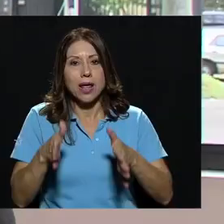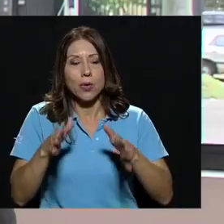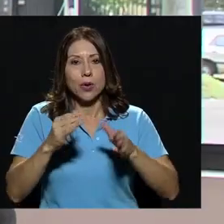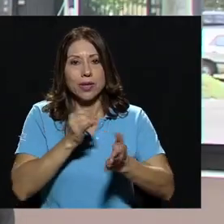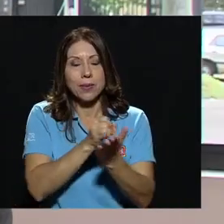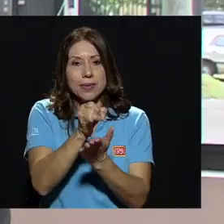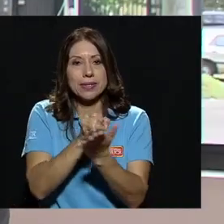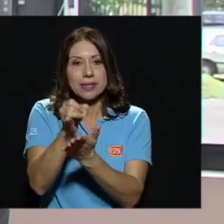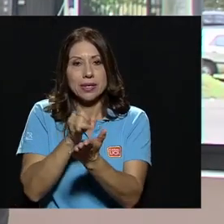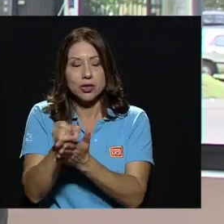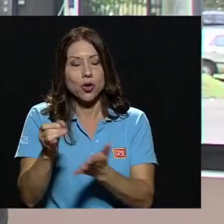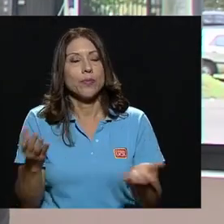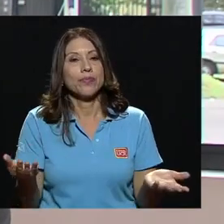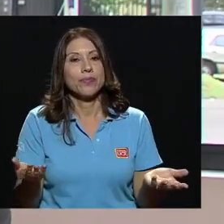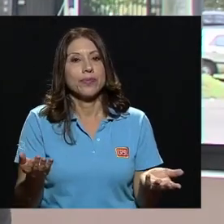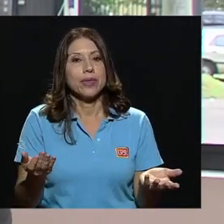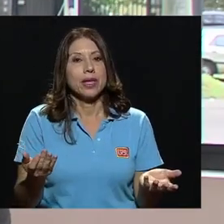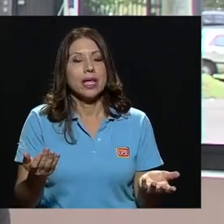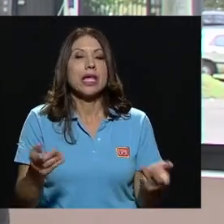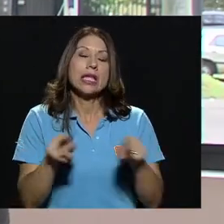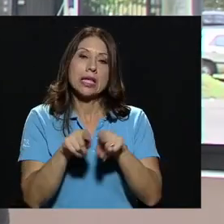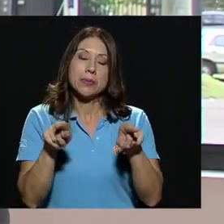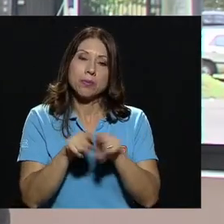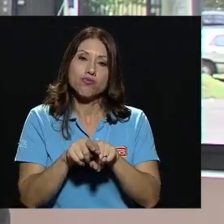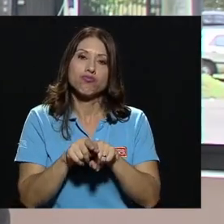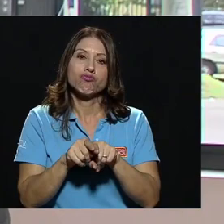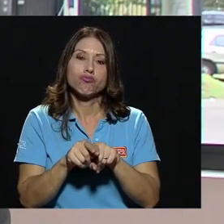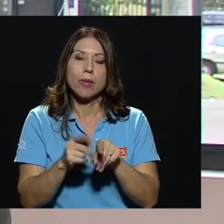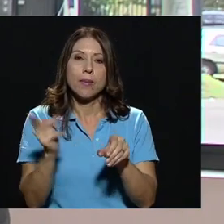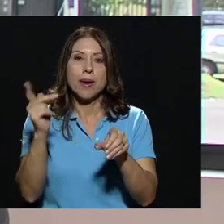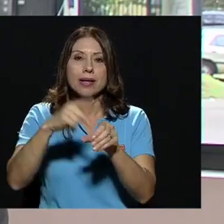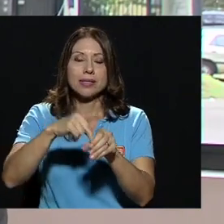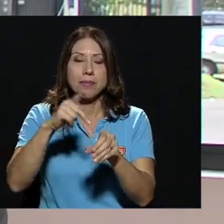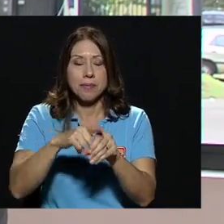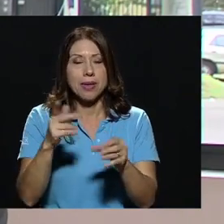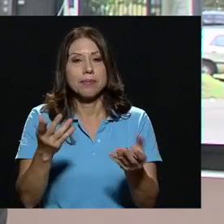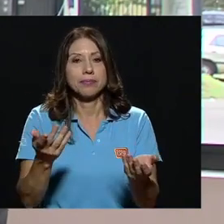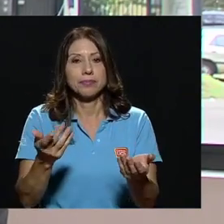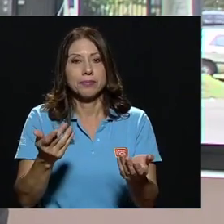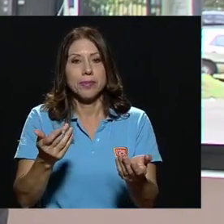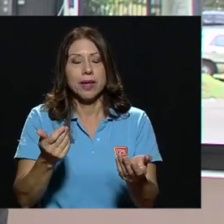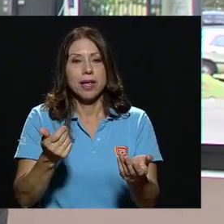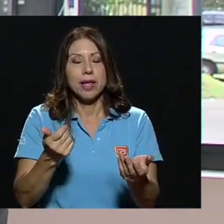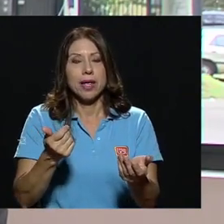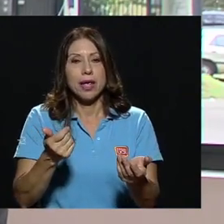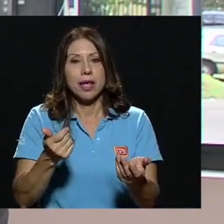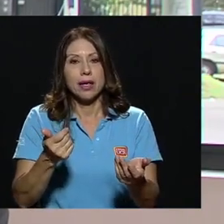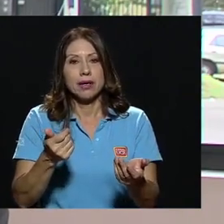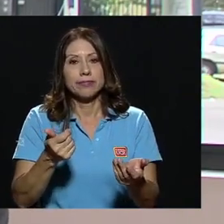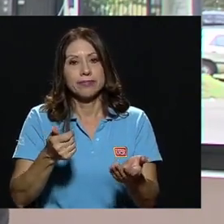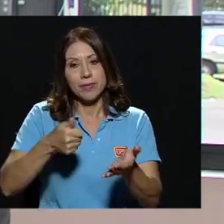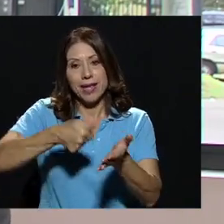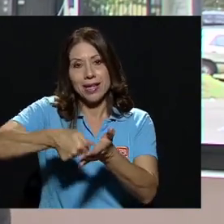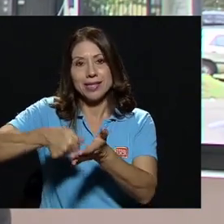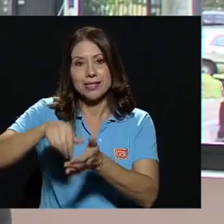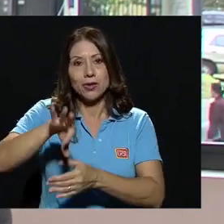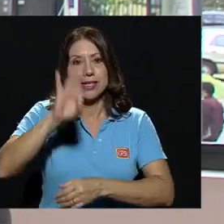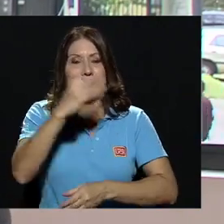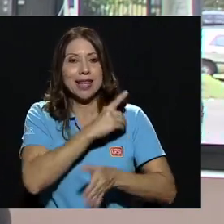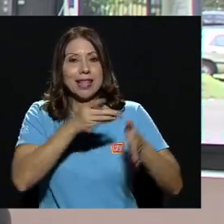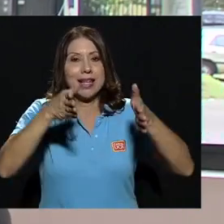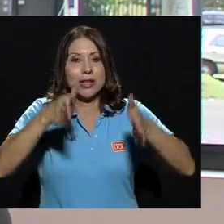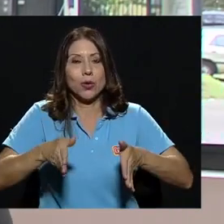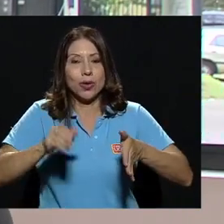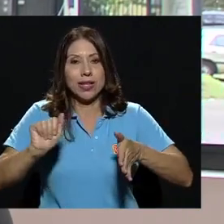y después participé en las elecciones de ser el director de la sede del